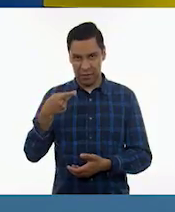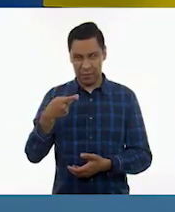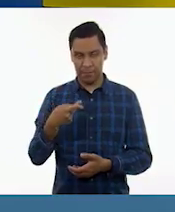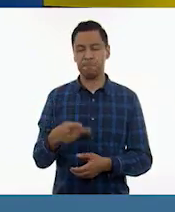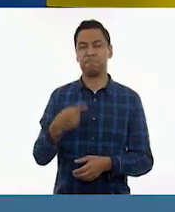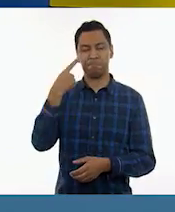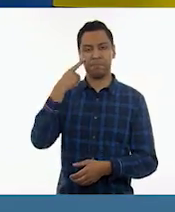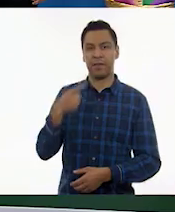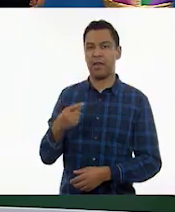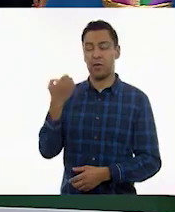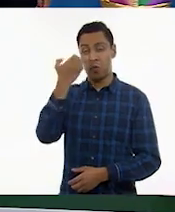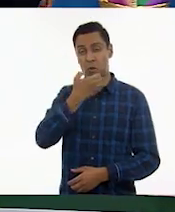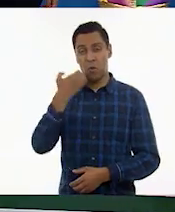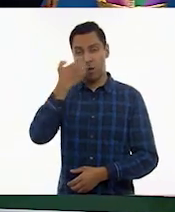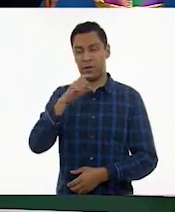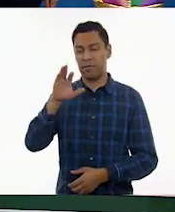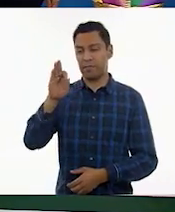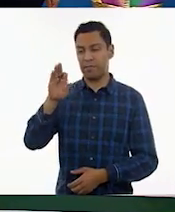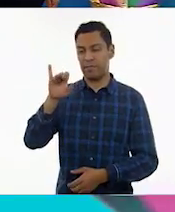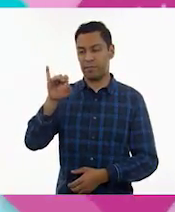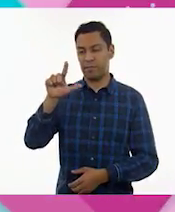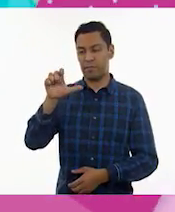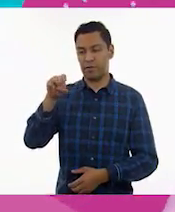Filomeno Mata. Vamos a escuchar. Sí.